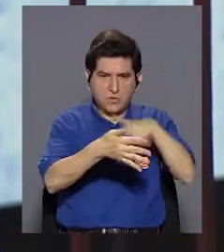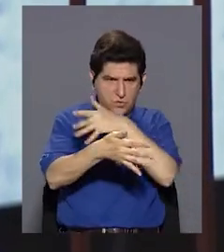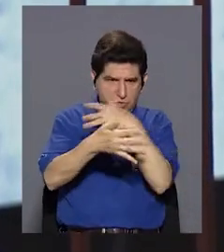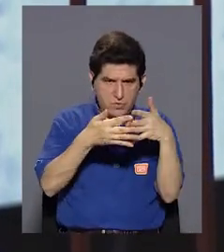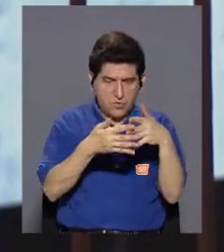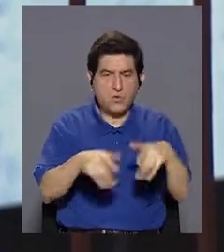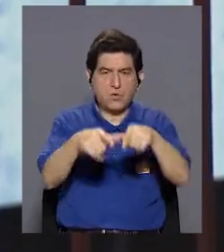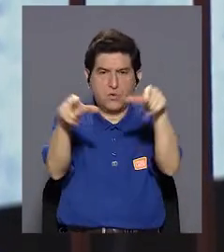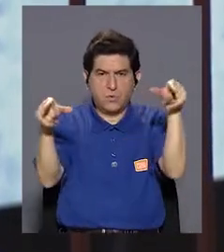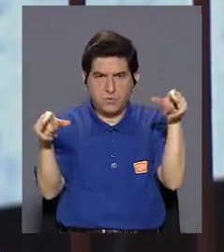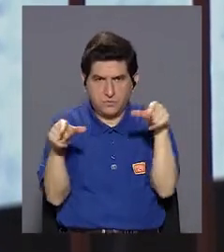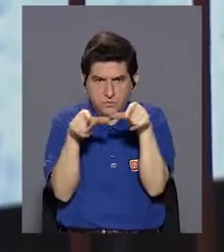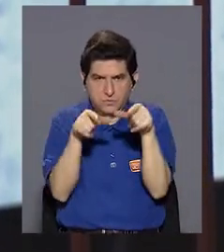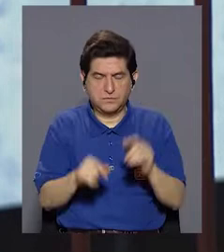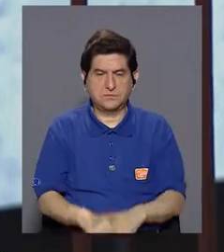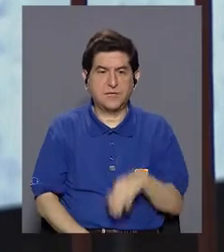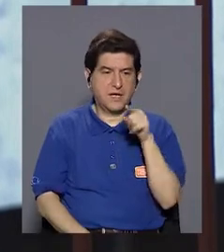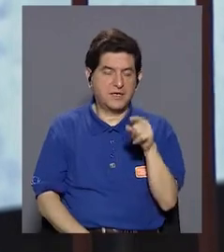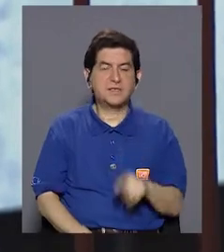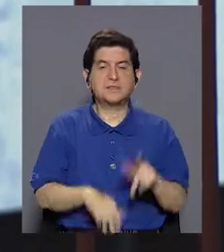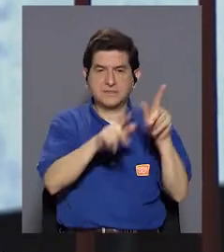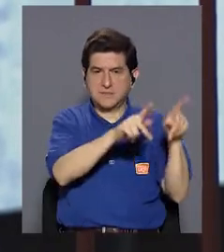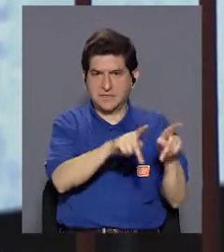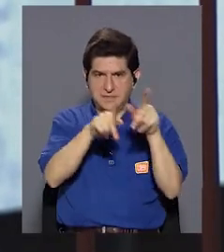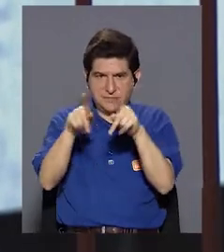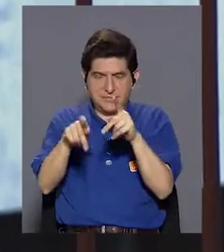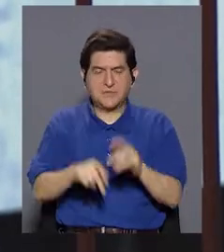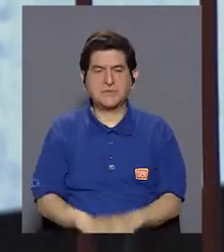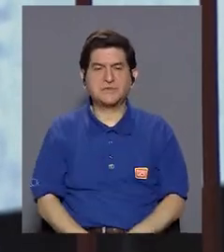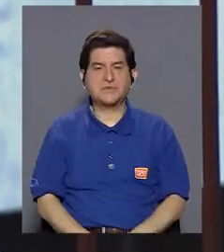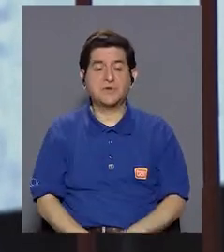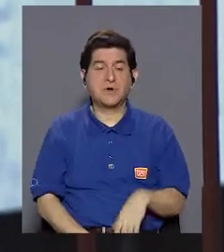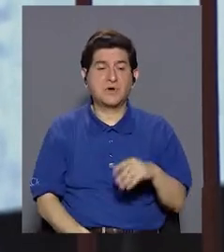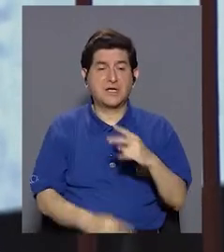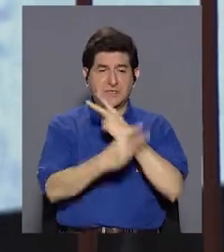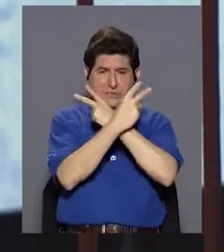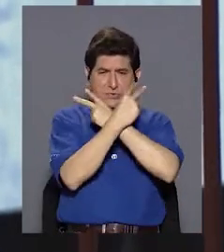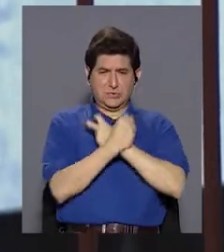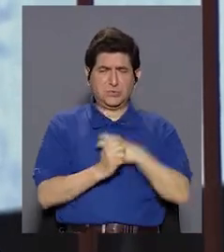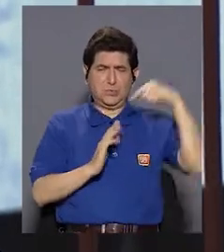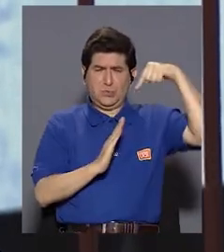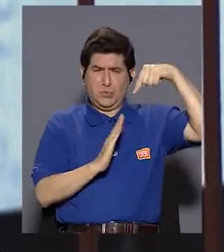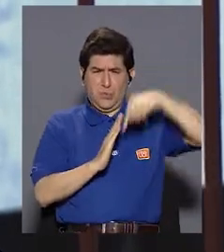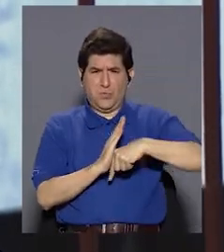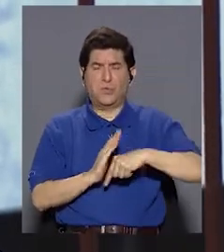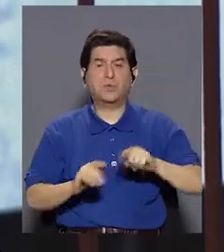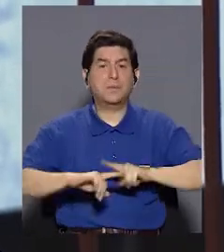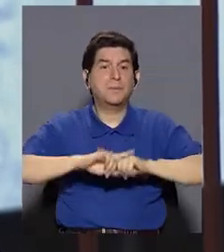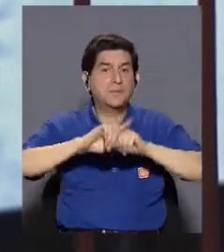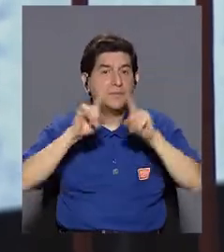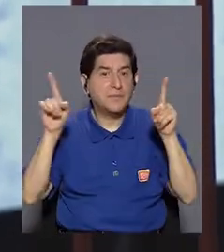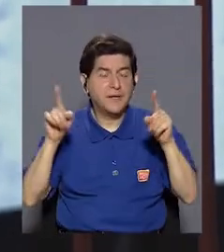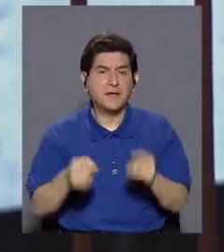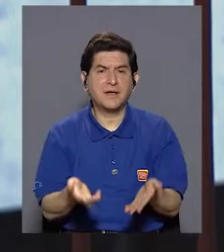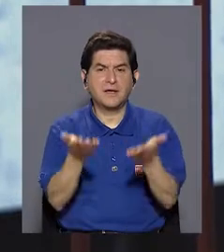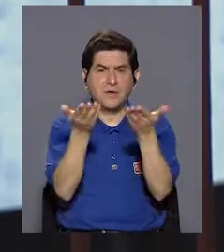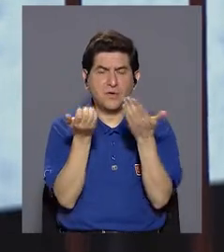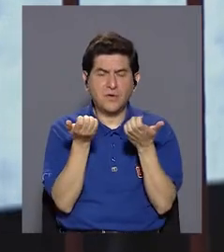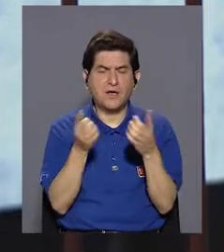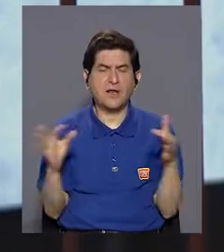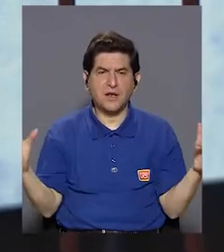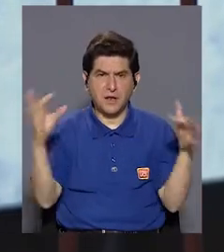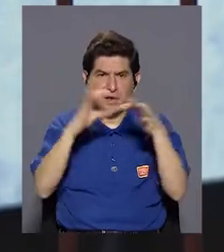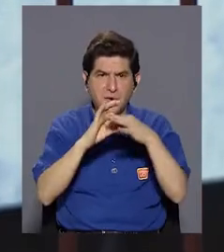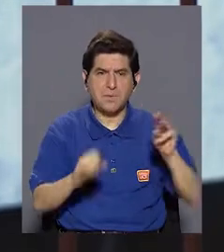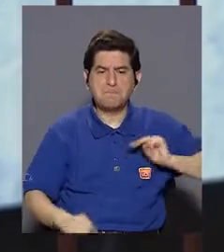que están destinadas a los lugares de donde fueron esos pacientes, que estuvieron intoxicados gravemente, pero queremos